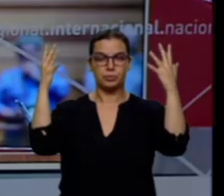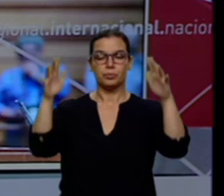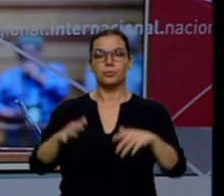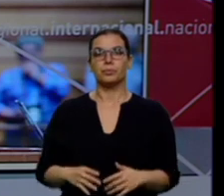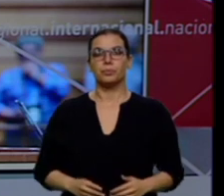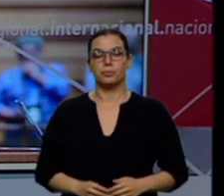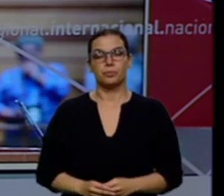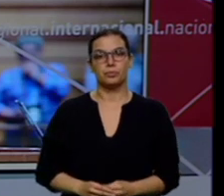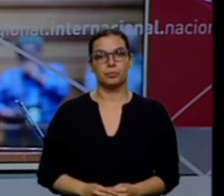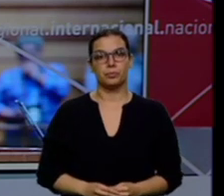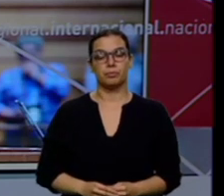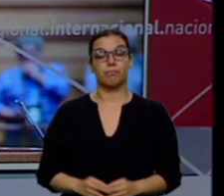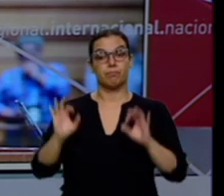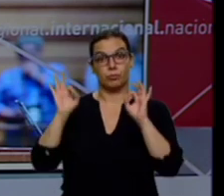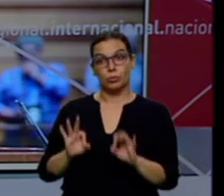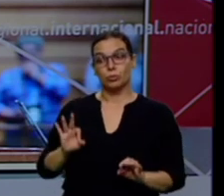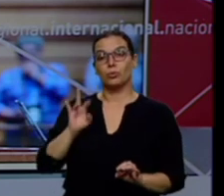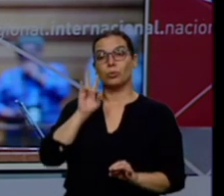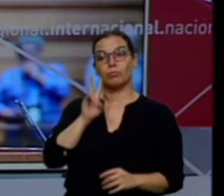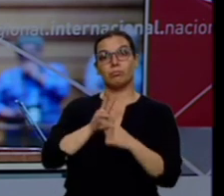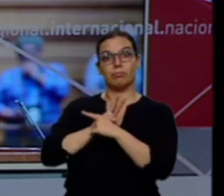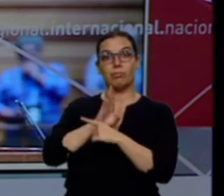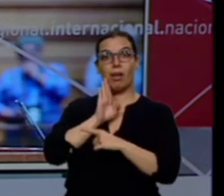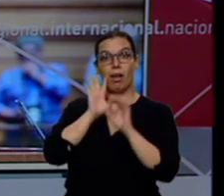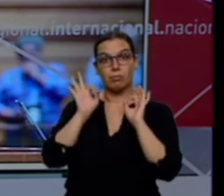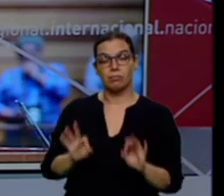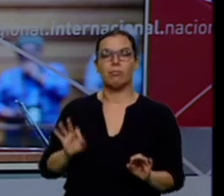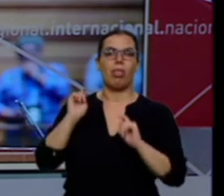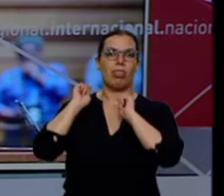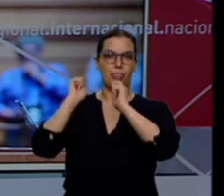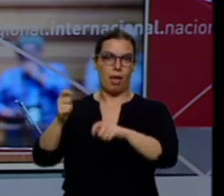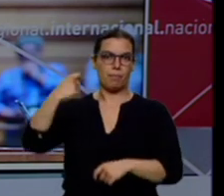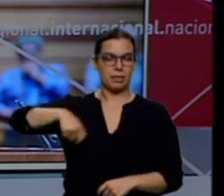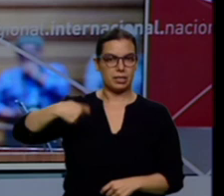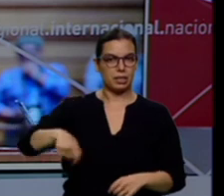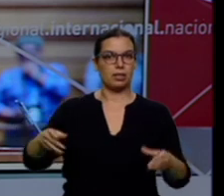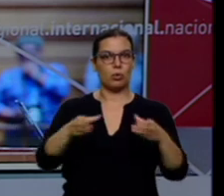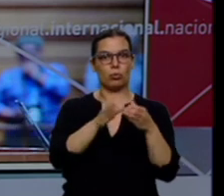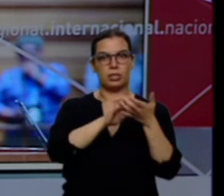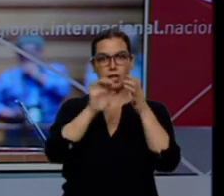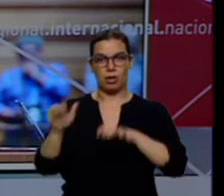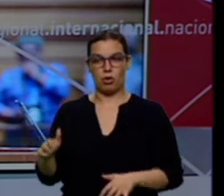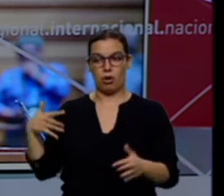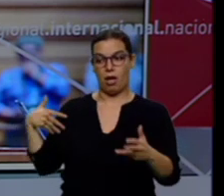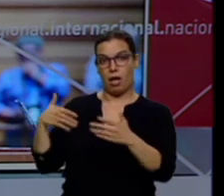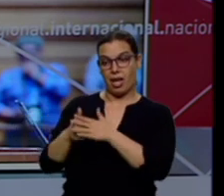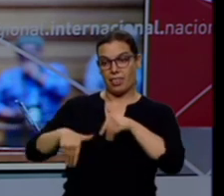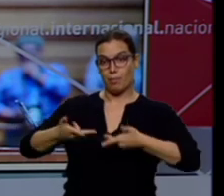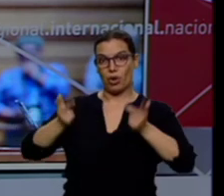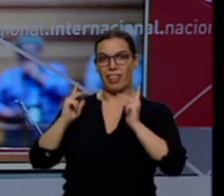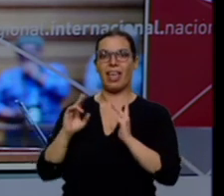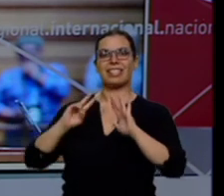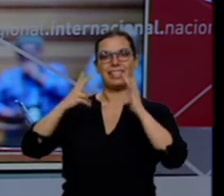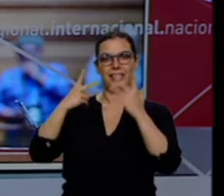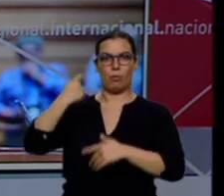Ese era el momento en el que Alfonso Fernández Mañueco era elegido presidente de la Junta, el séptimo de la democracia. Solo ha necesitado una